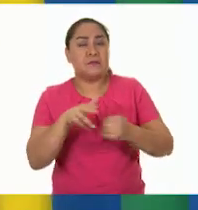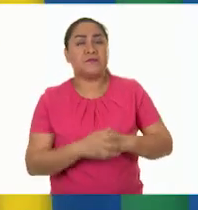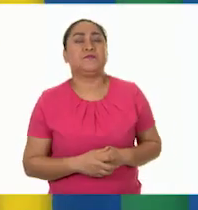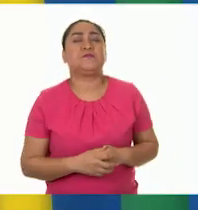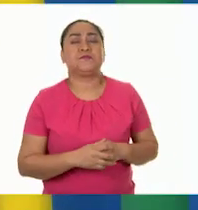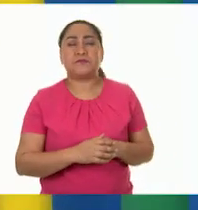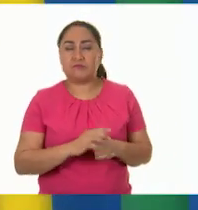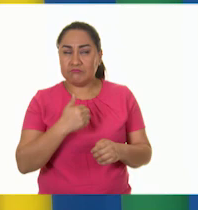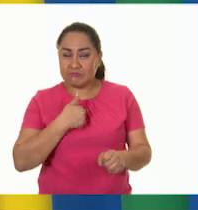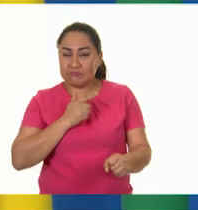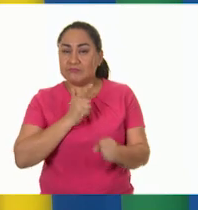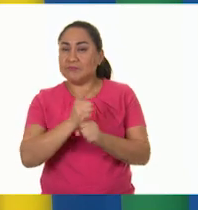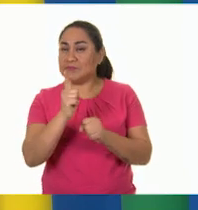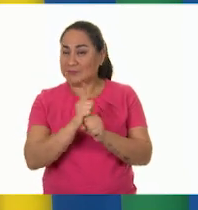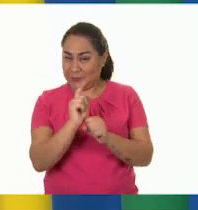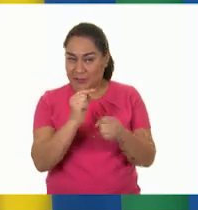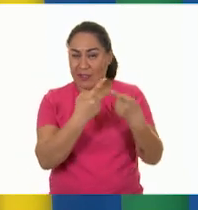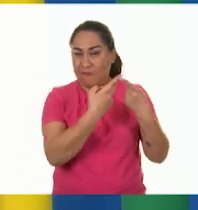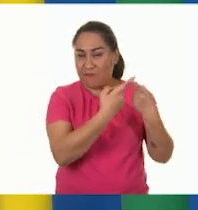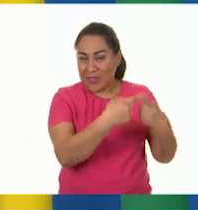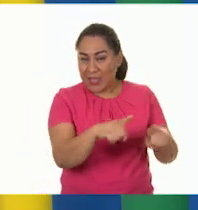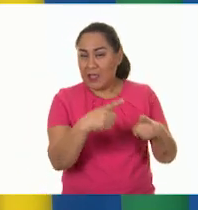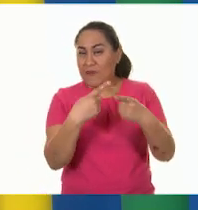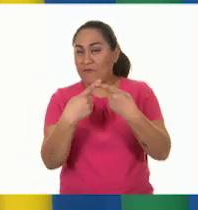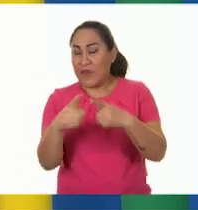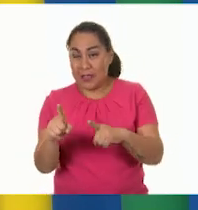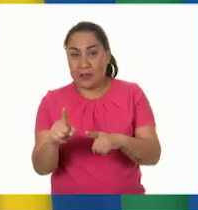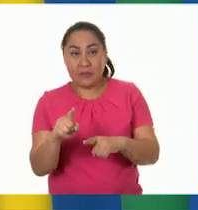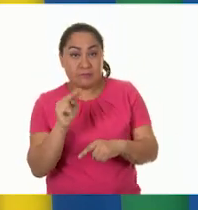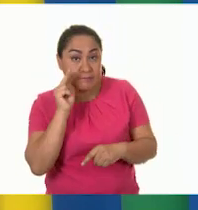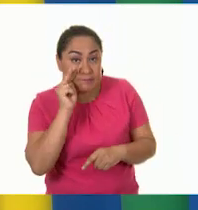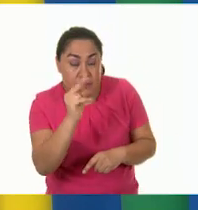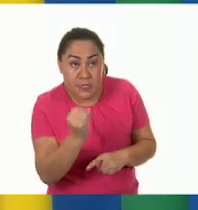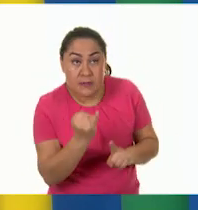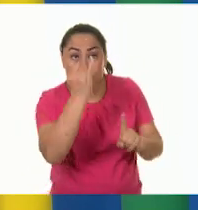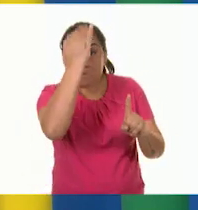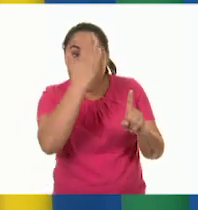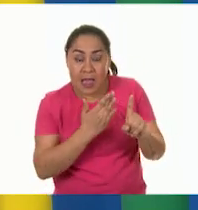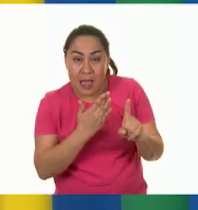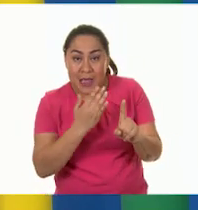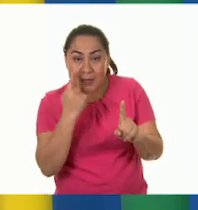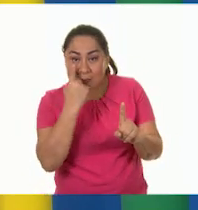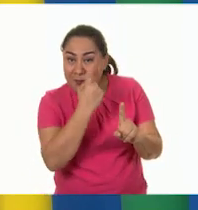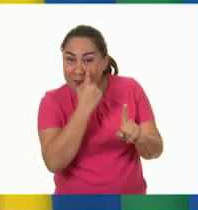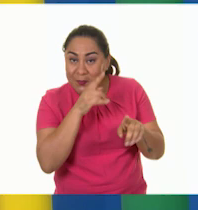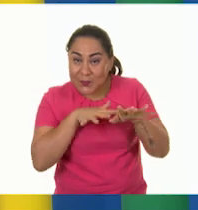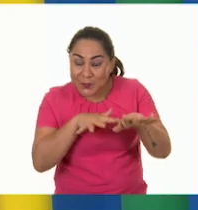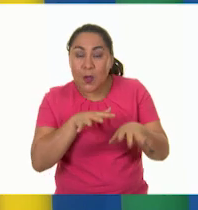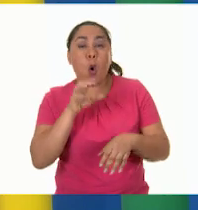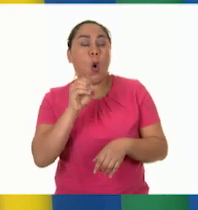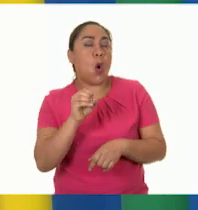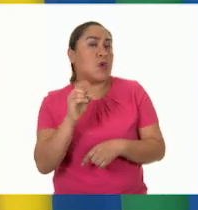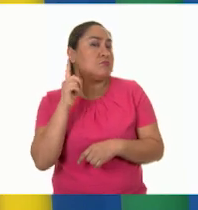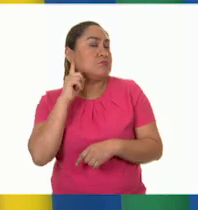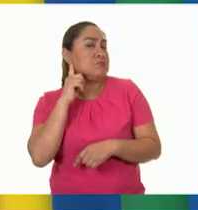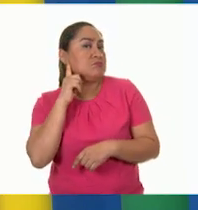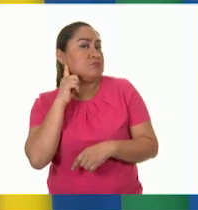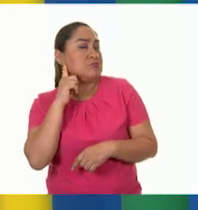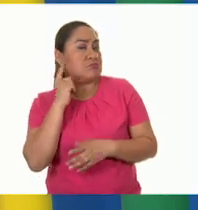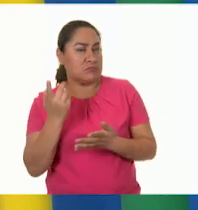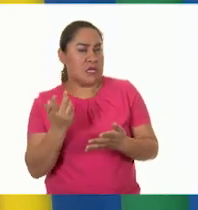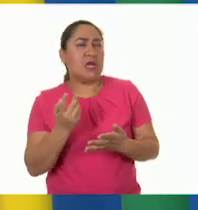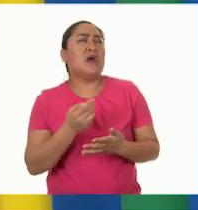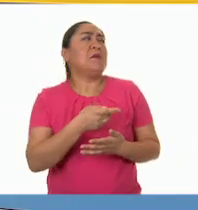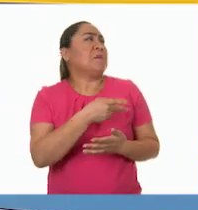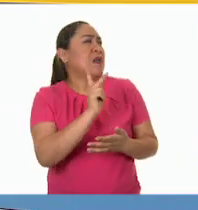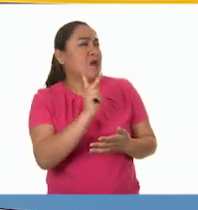cuenta de cuánta diferencia puede producir el ver una imagen a solo escuchar. Pero, ¿qué consecuencias trajo esto al país,